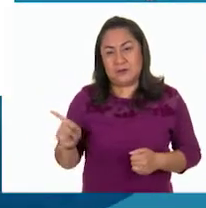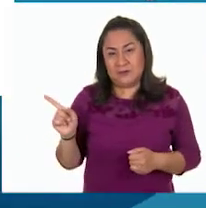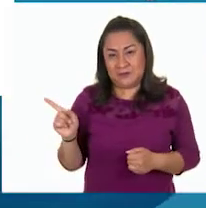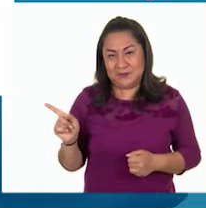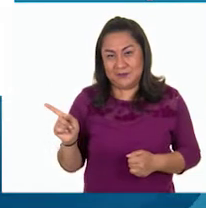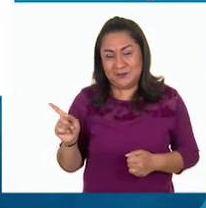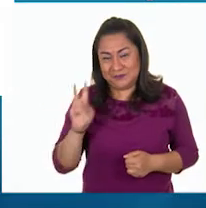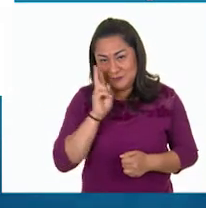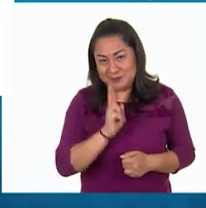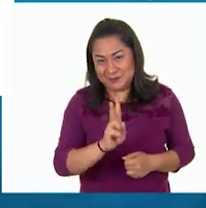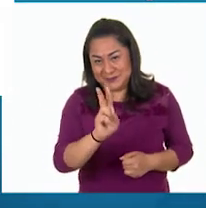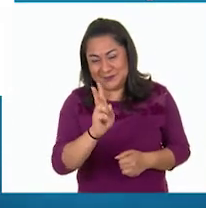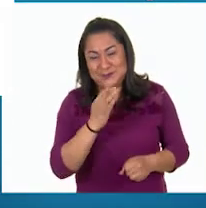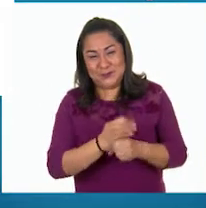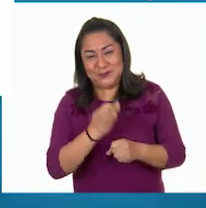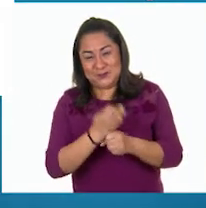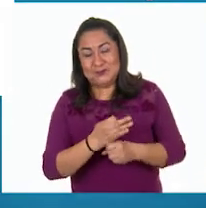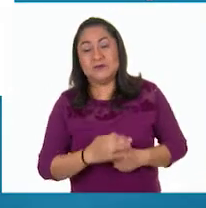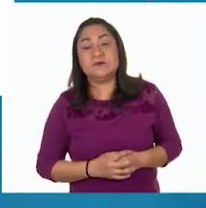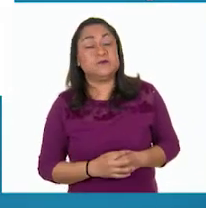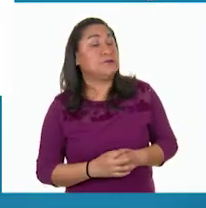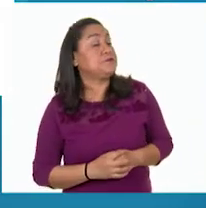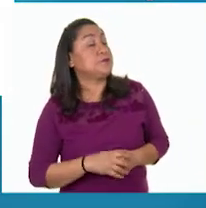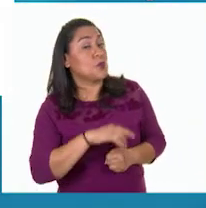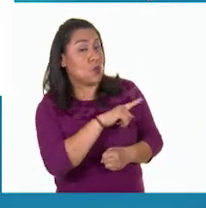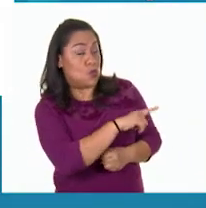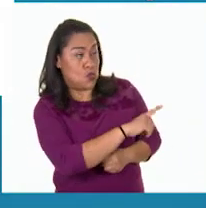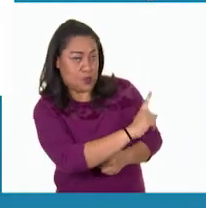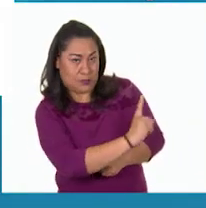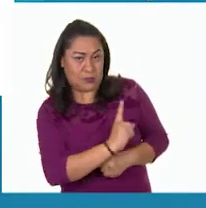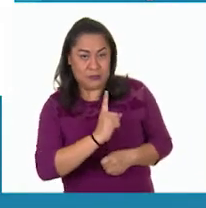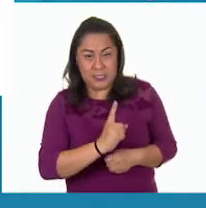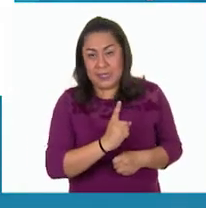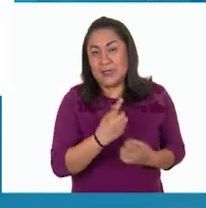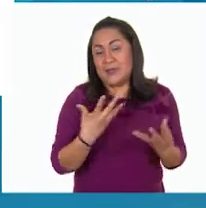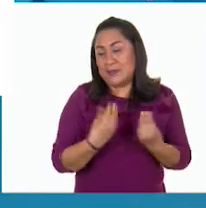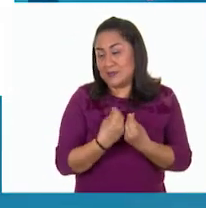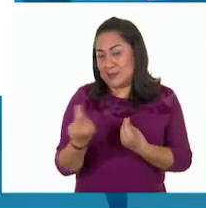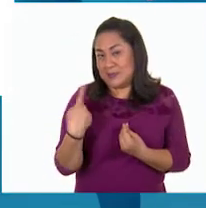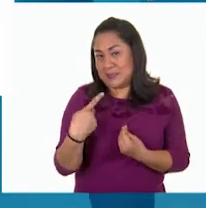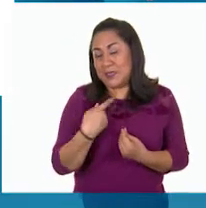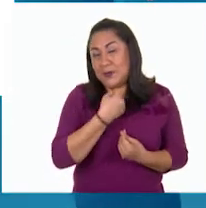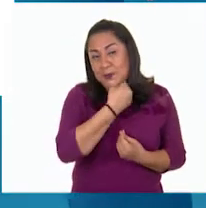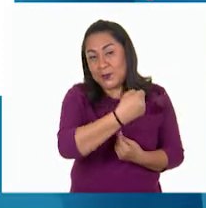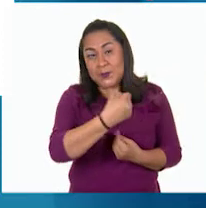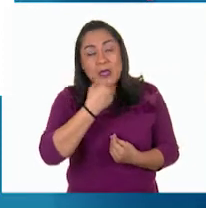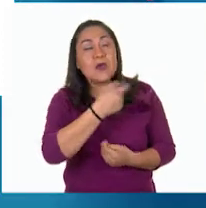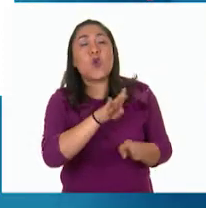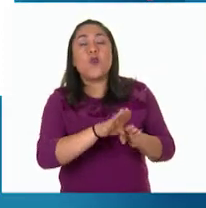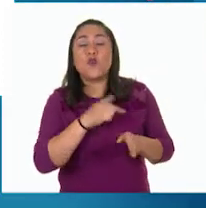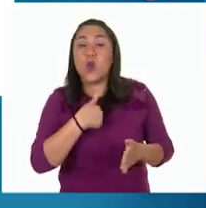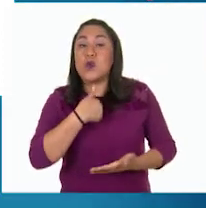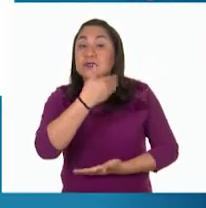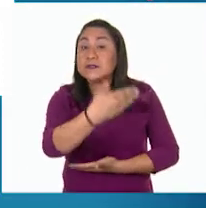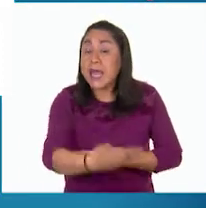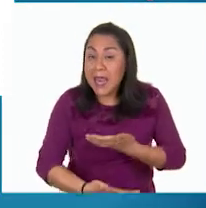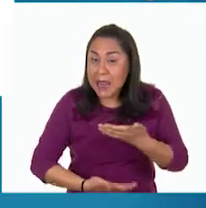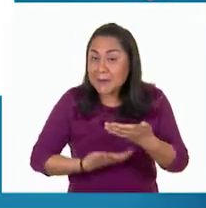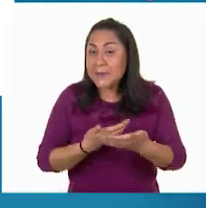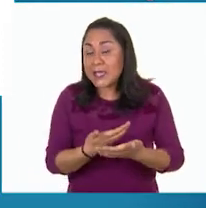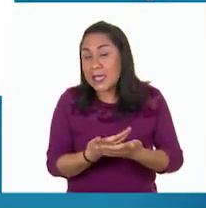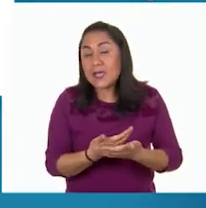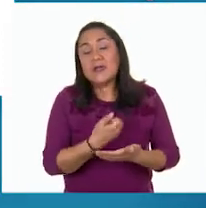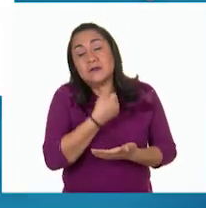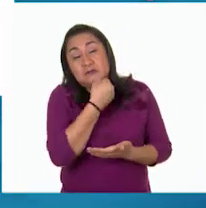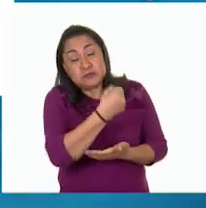lo vemos ahorita en la televisión. Tú vienes a conducir la clase conmigo. Es un servicio que prestas y